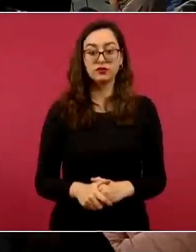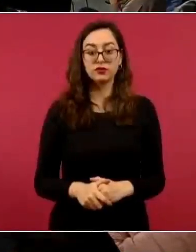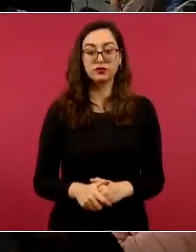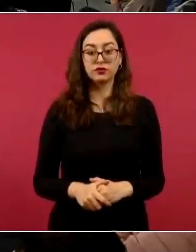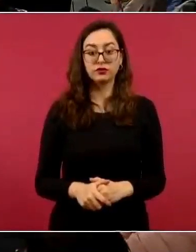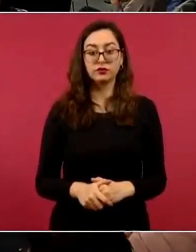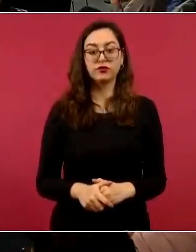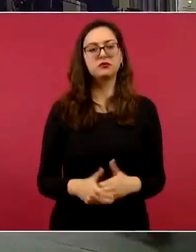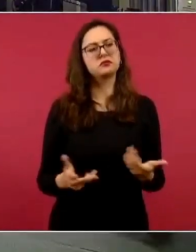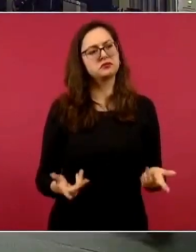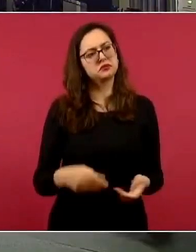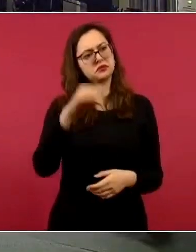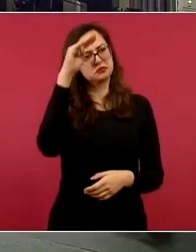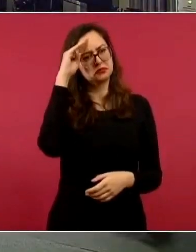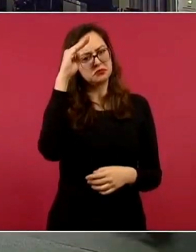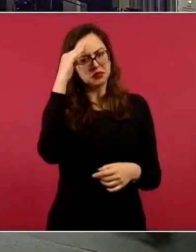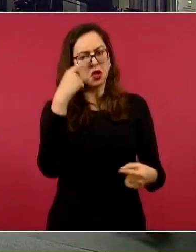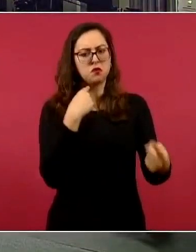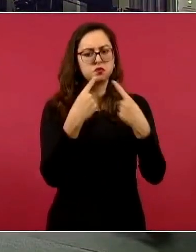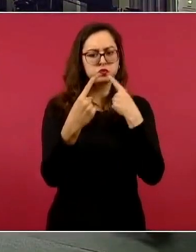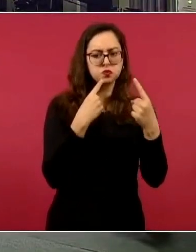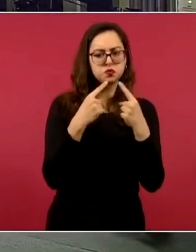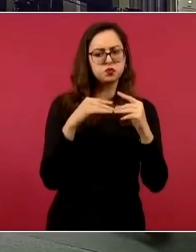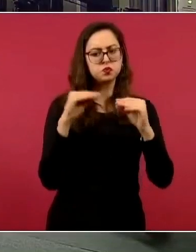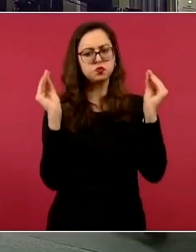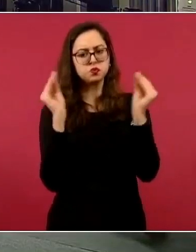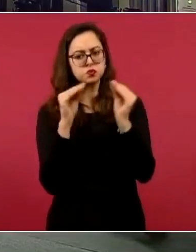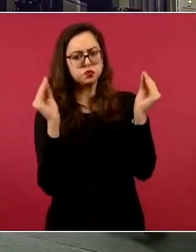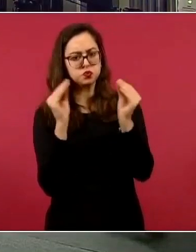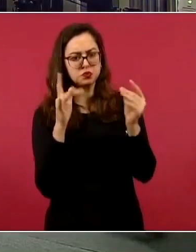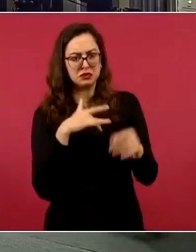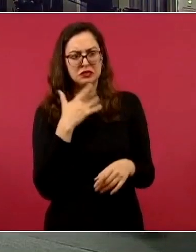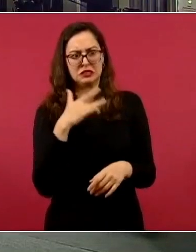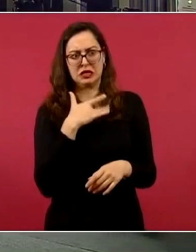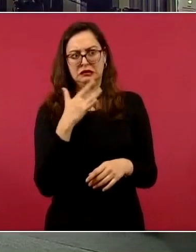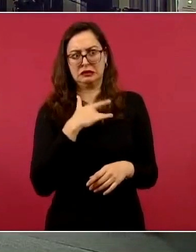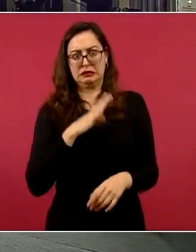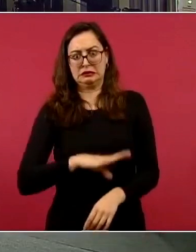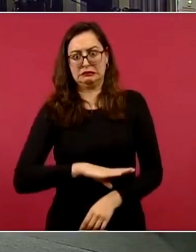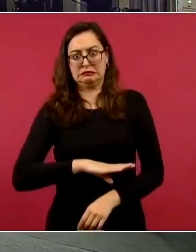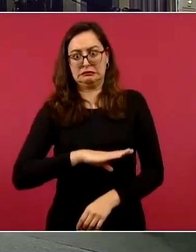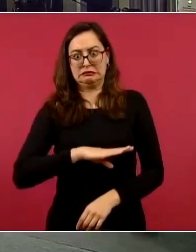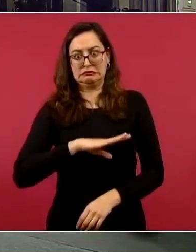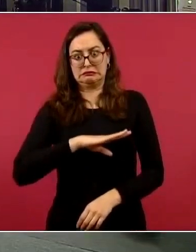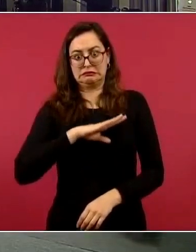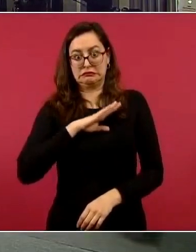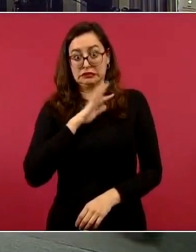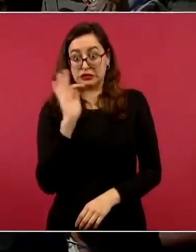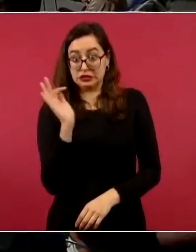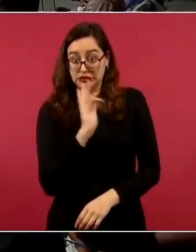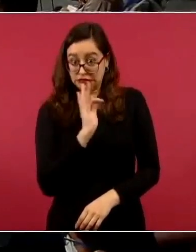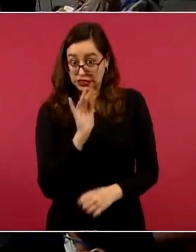¿Sana, buena, que ventila, la siente que está subiendo de tono o que subirá de tono? No,